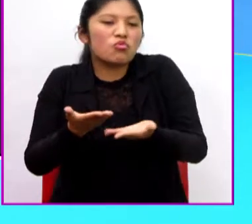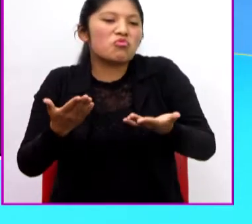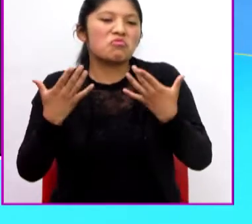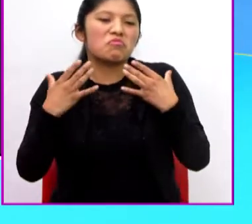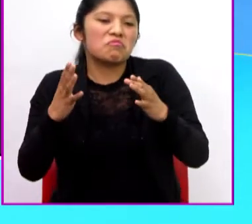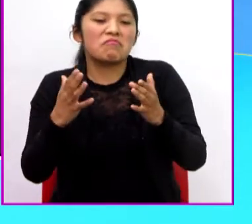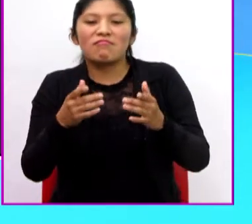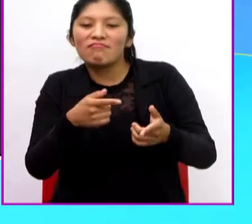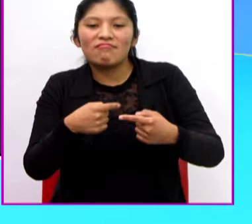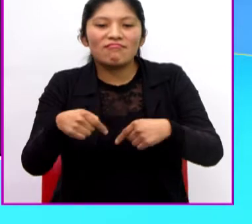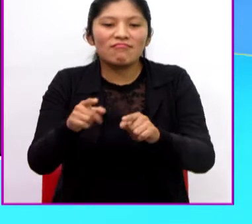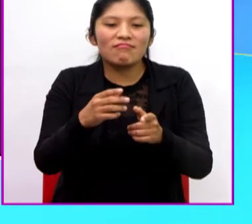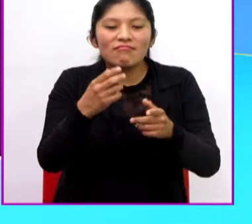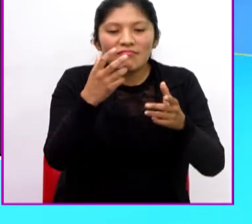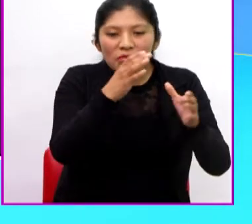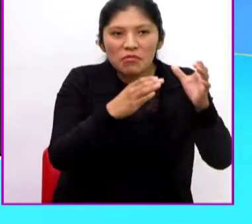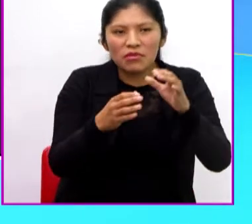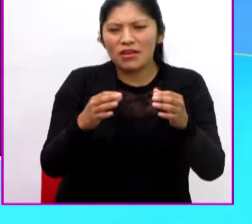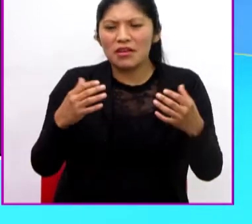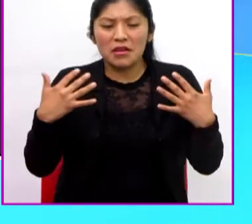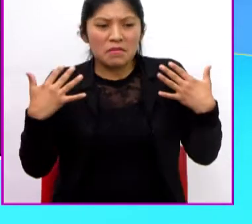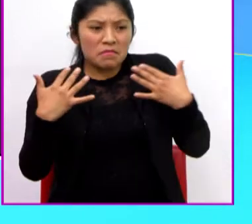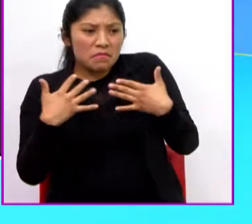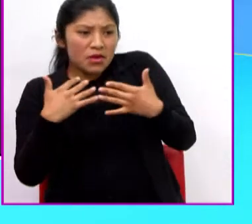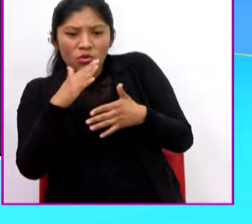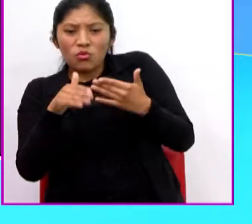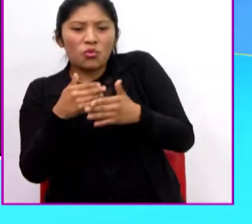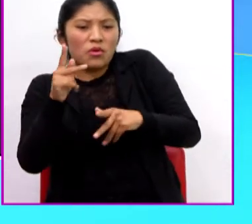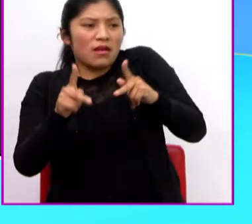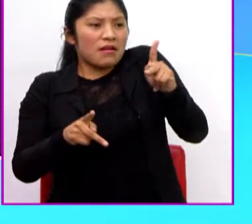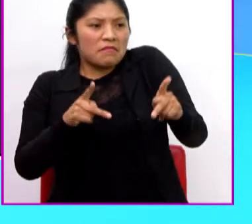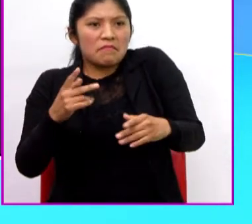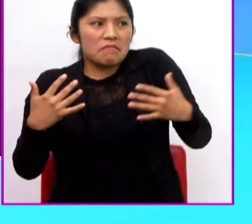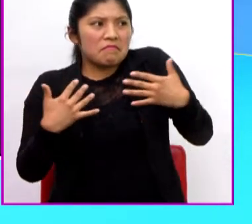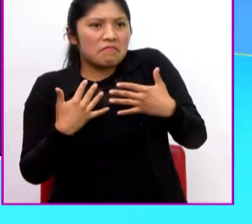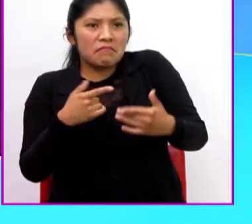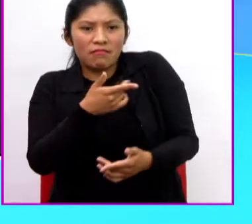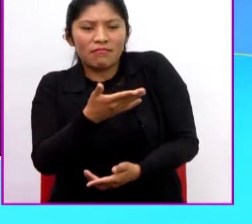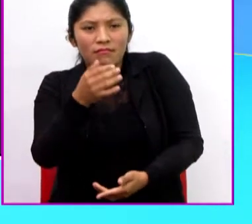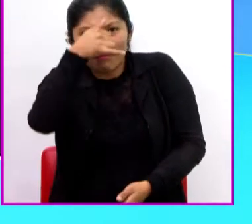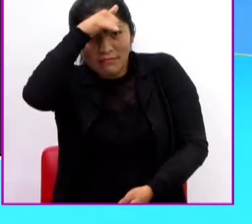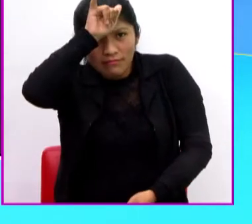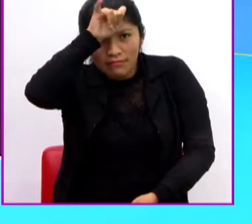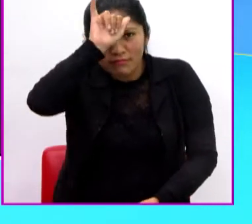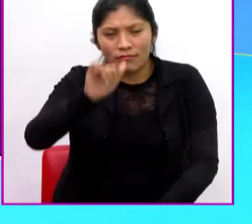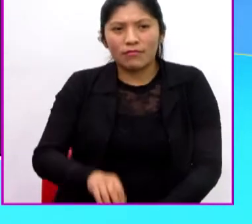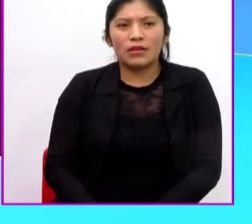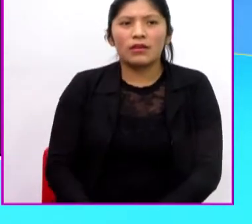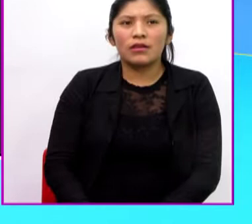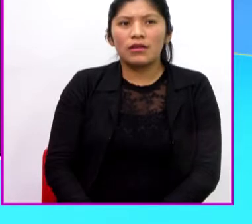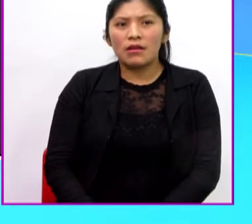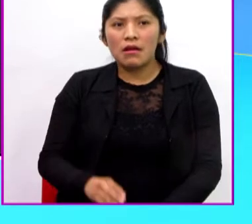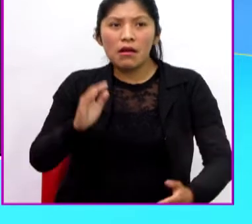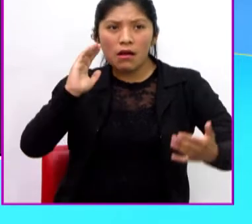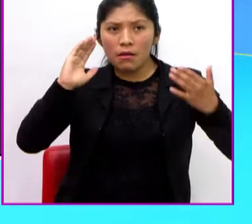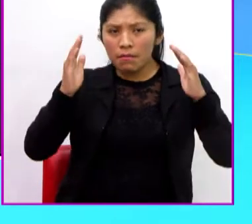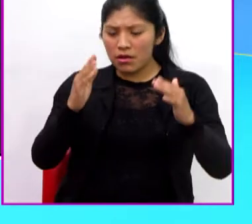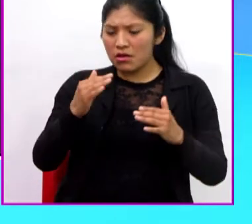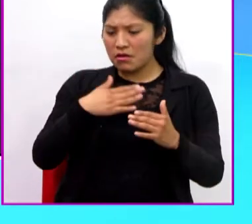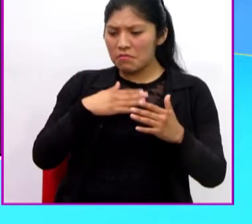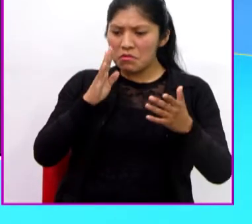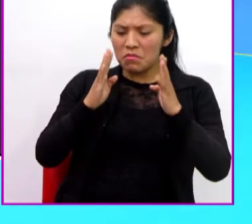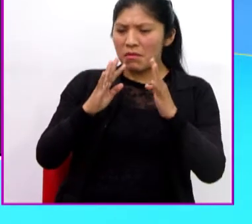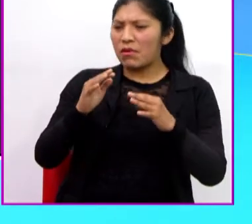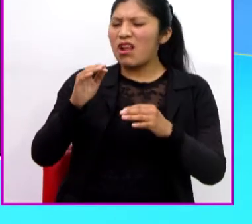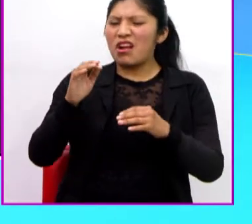aledañas, provocando el temor de cuánto incauto se cruzaba en su camino. Parece que me hablaran del